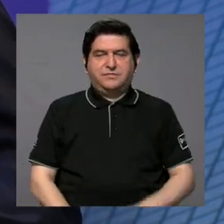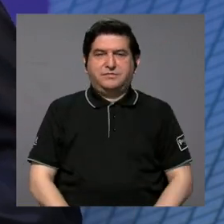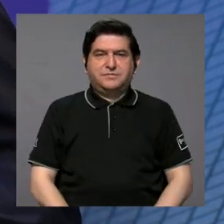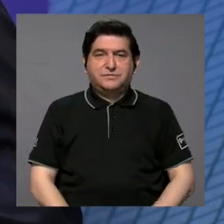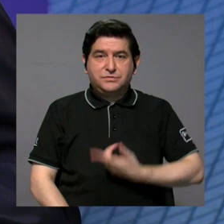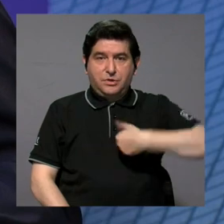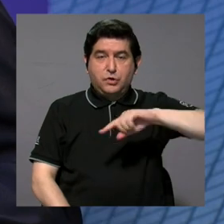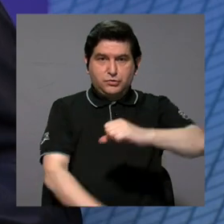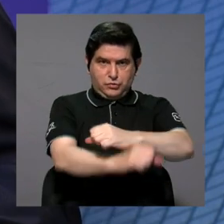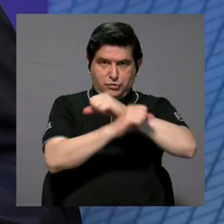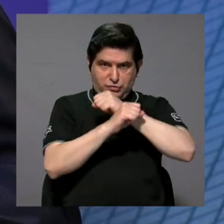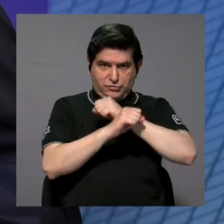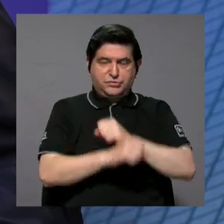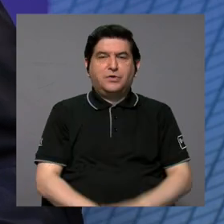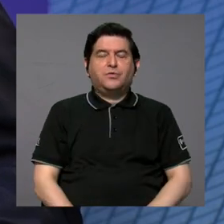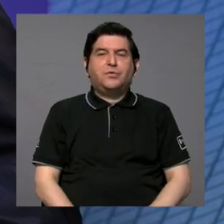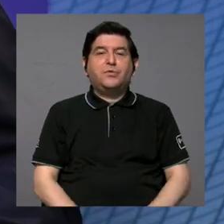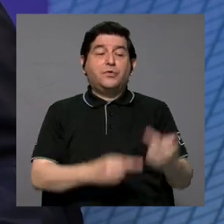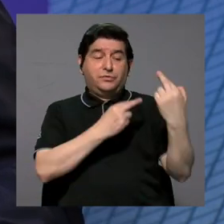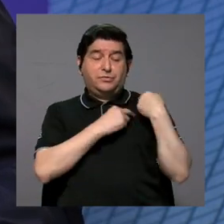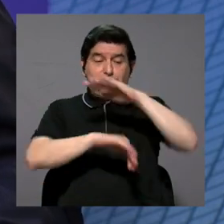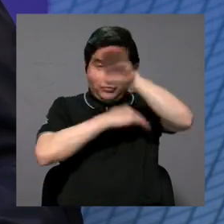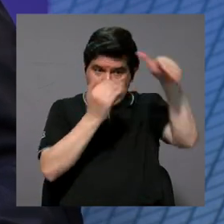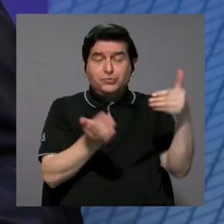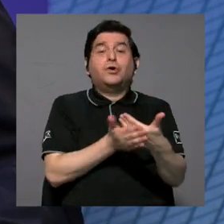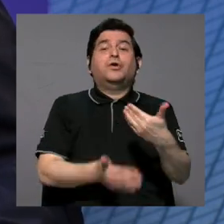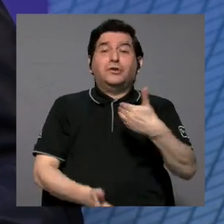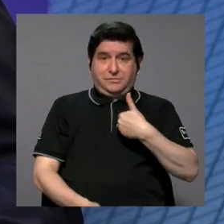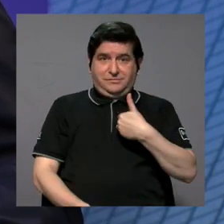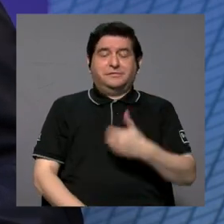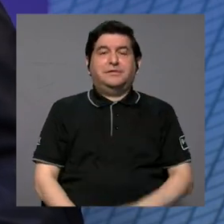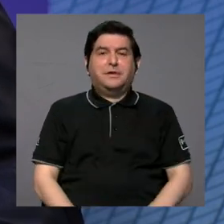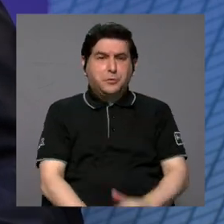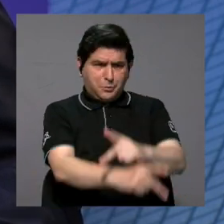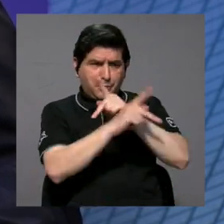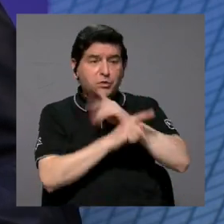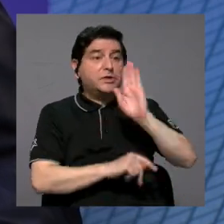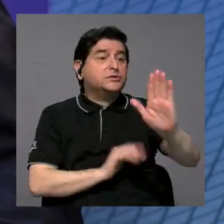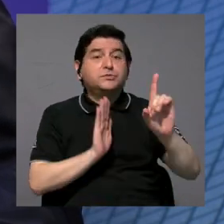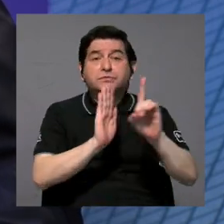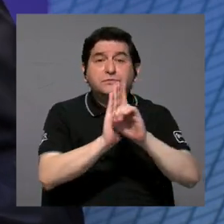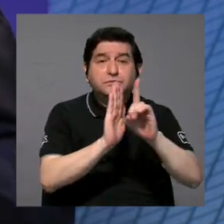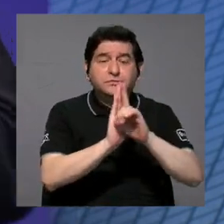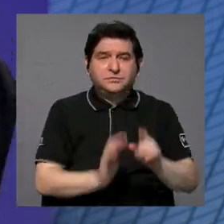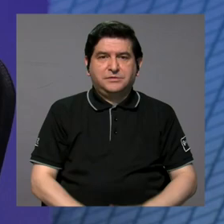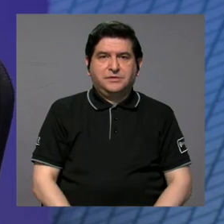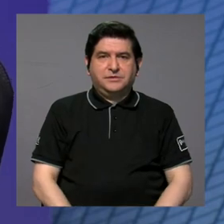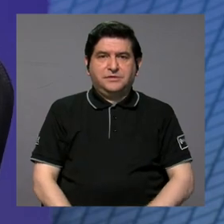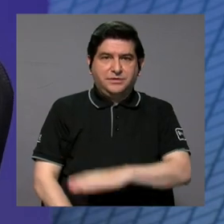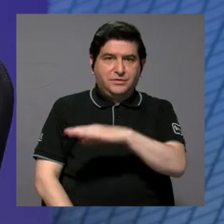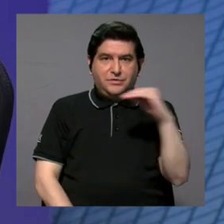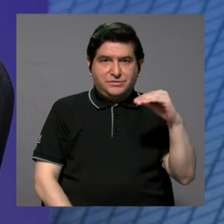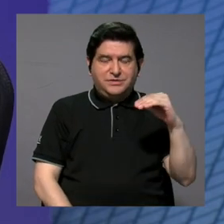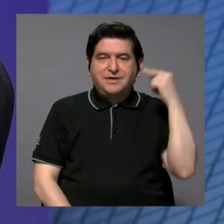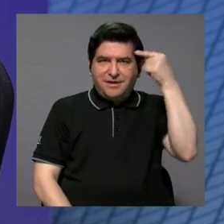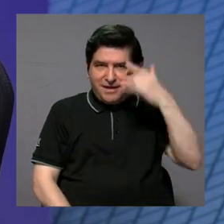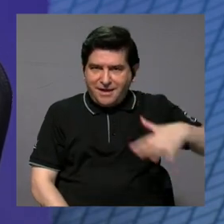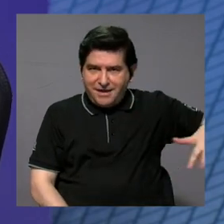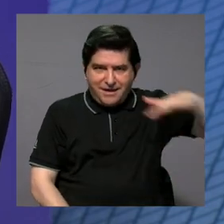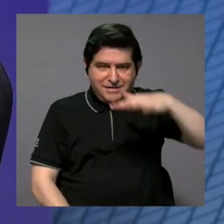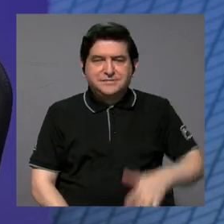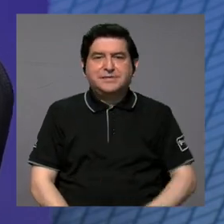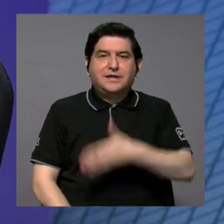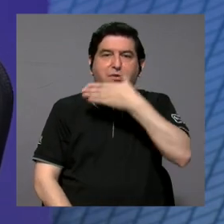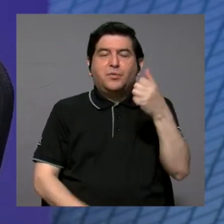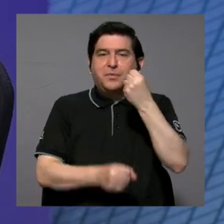nos aseguramos que tenemos una corresponsabilidad todos y todos los sectores de proteger sus derechos, ¿verdad? Y por otra parte, del Estado que